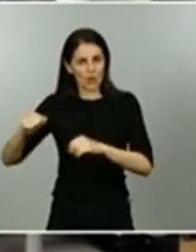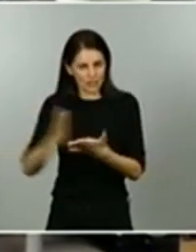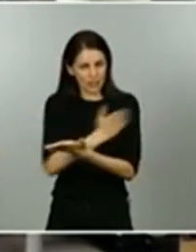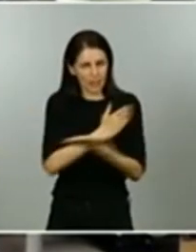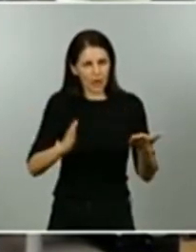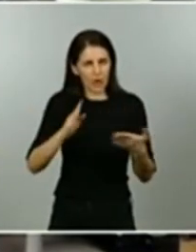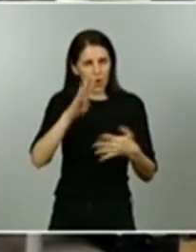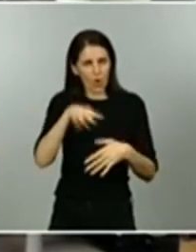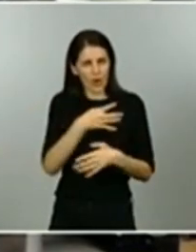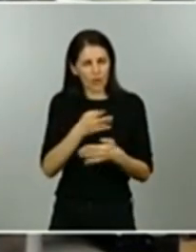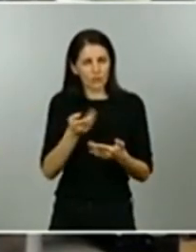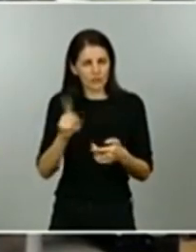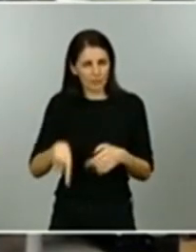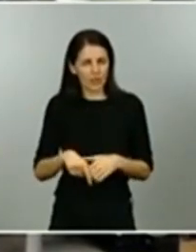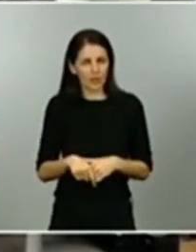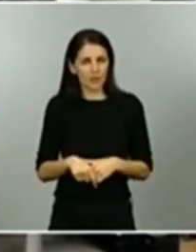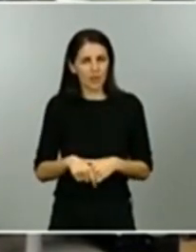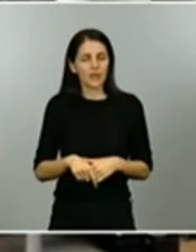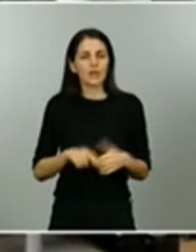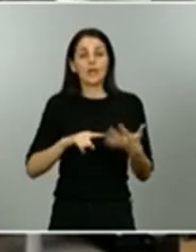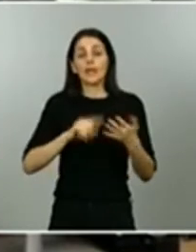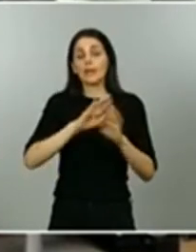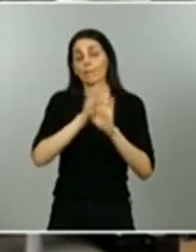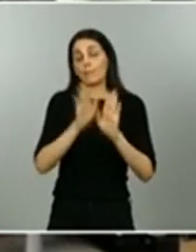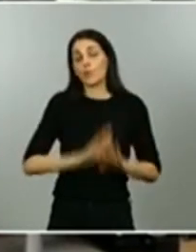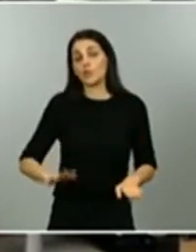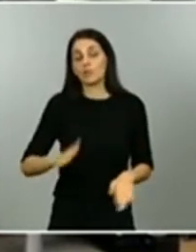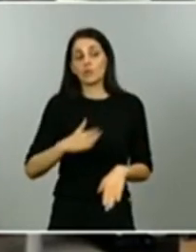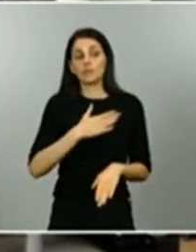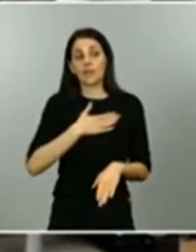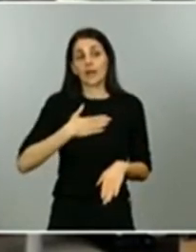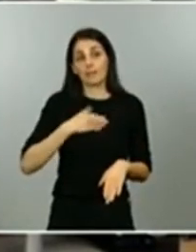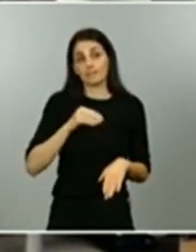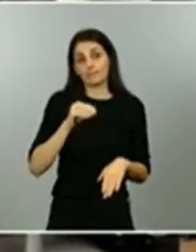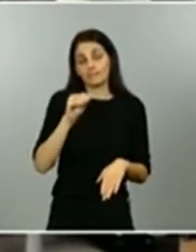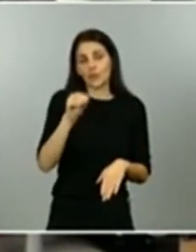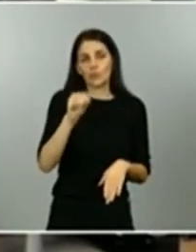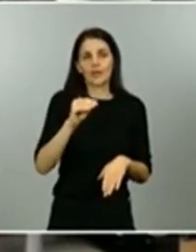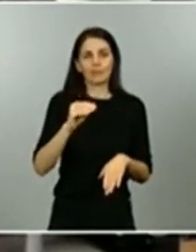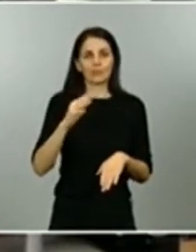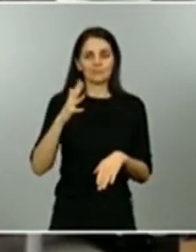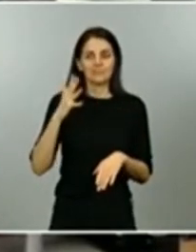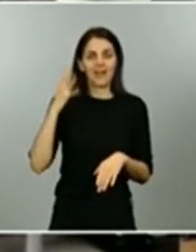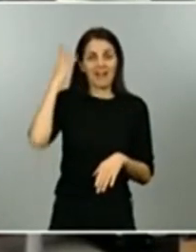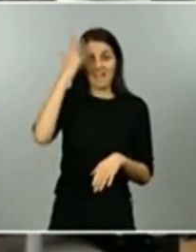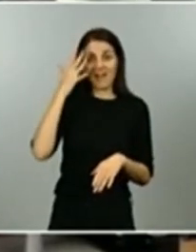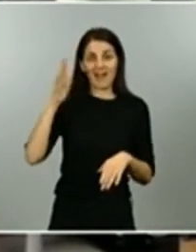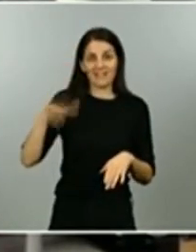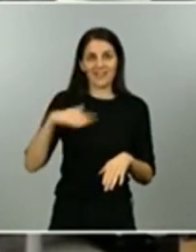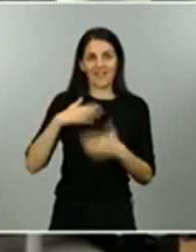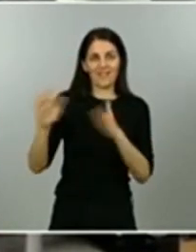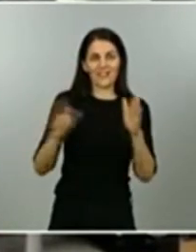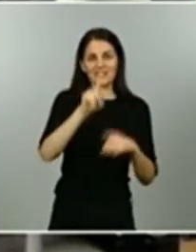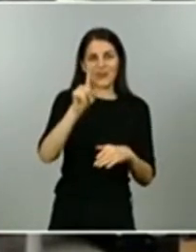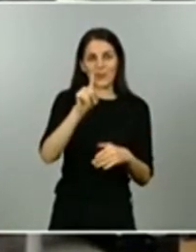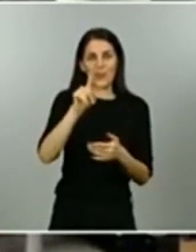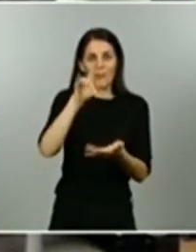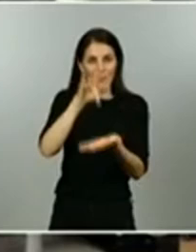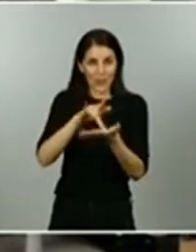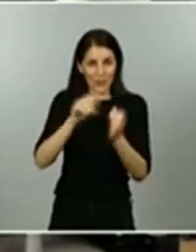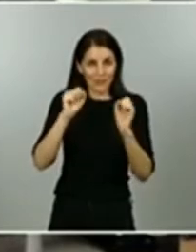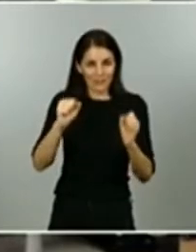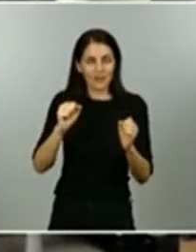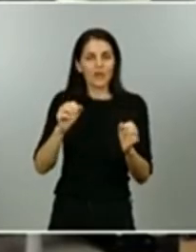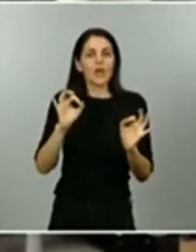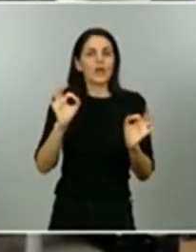¿qué es lo que más se ha valorado para que Navarra haya pasado a la fase 1 y por otra parte si se va a ampliar la movilidad